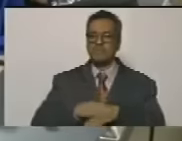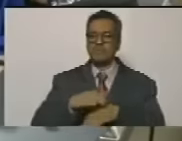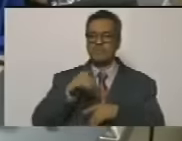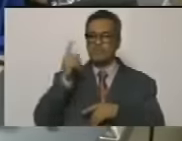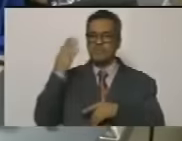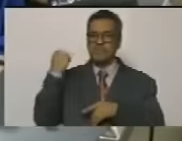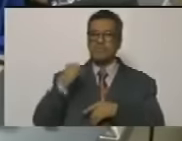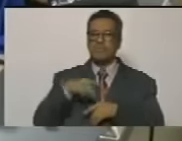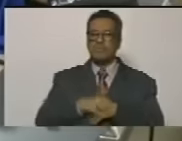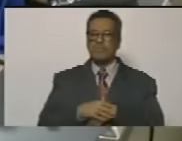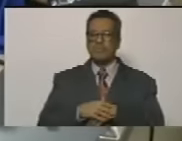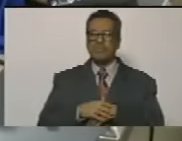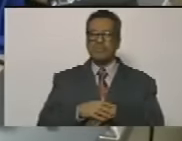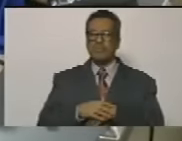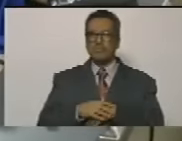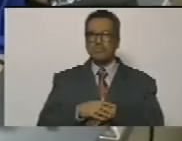pueblos